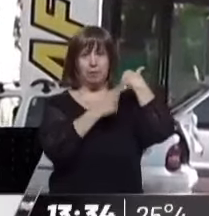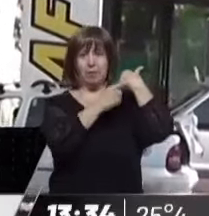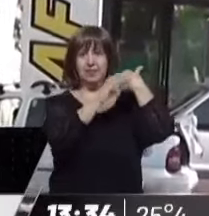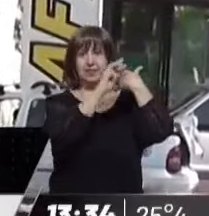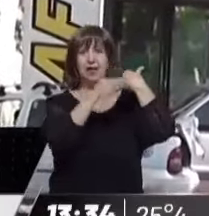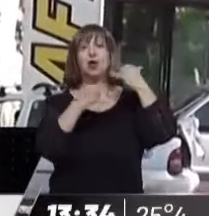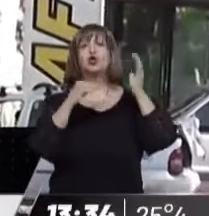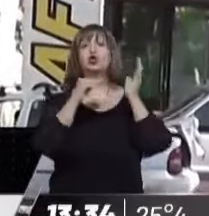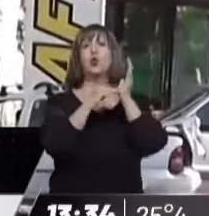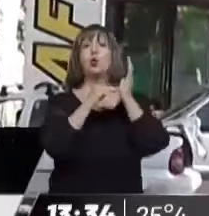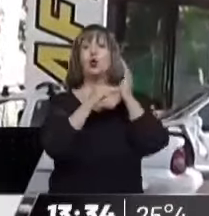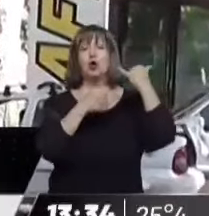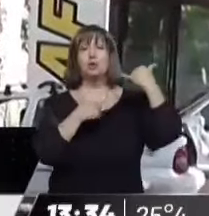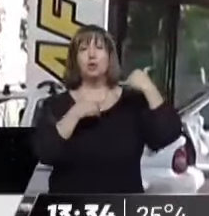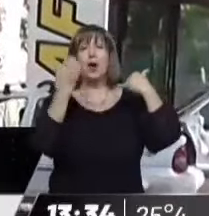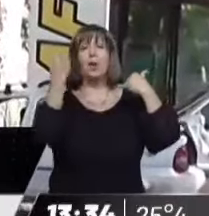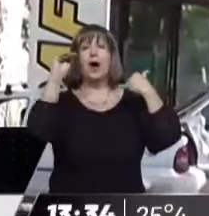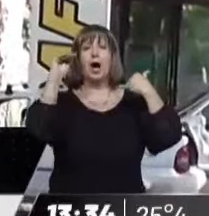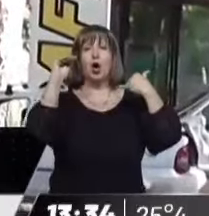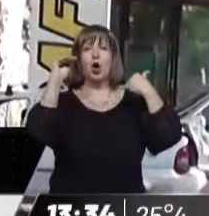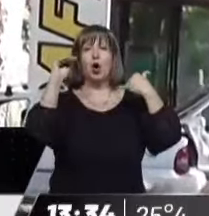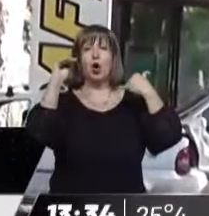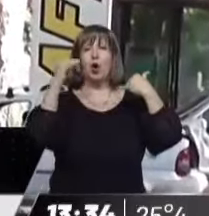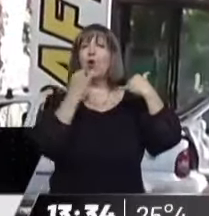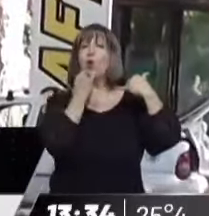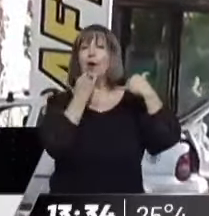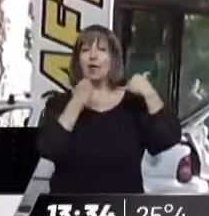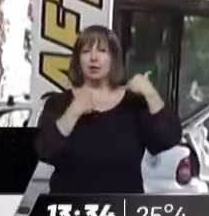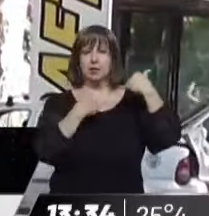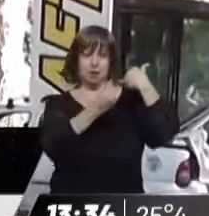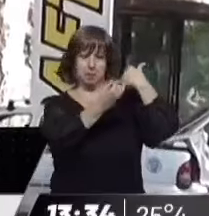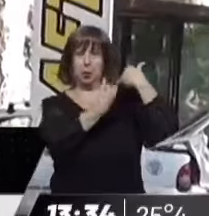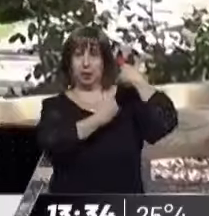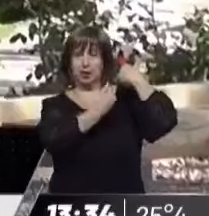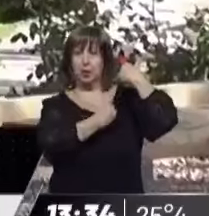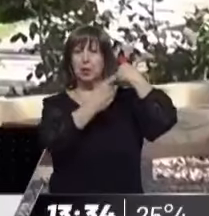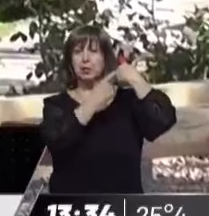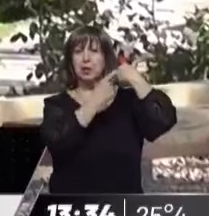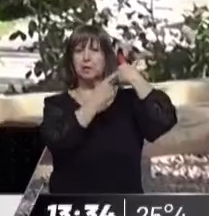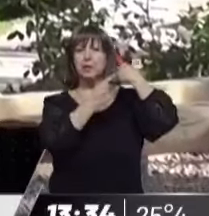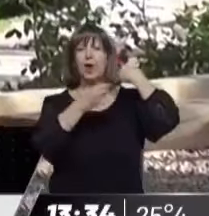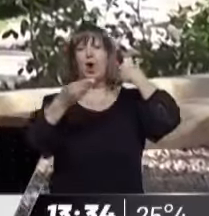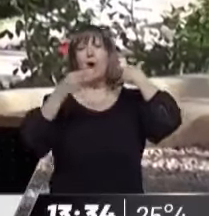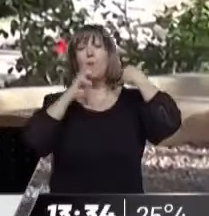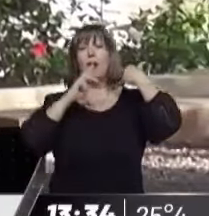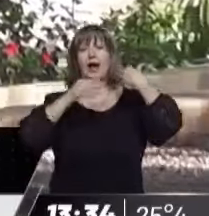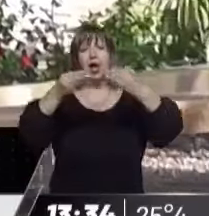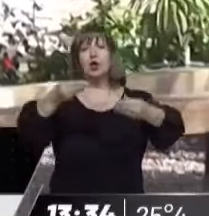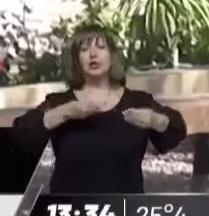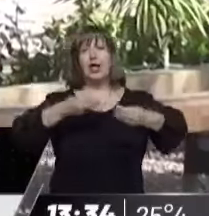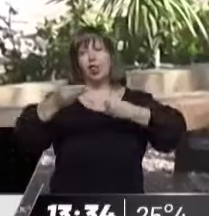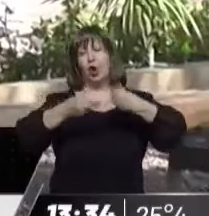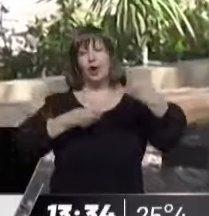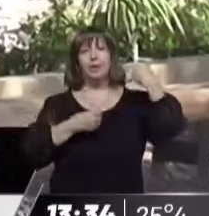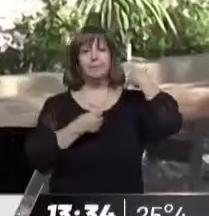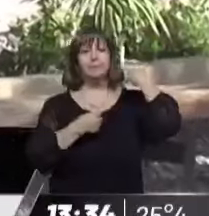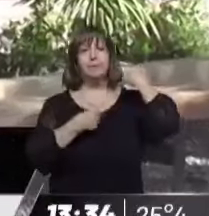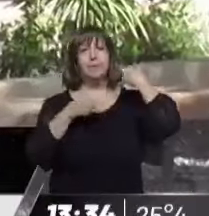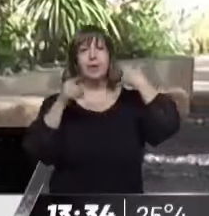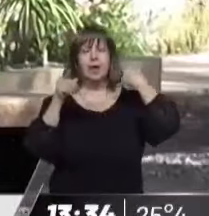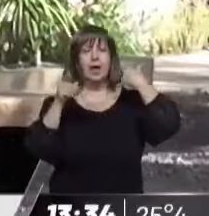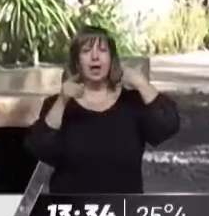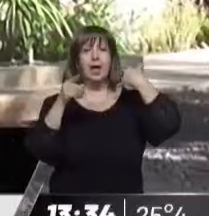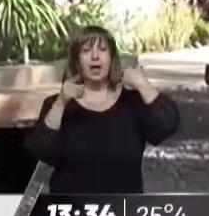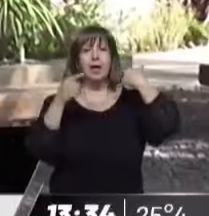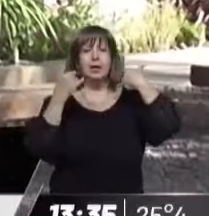tenía un turno asignado en el banco de Uspallata con una contadora supuesta y esa persona